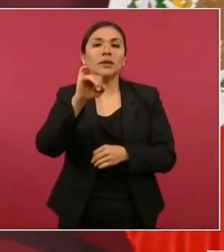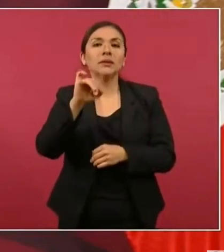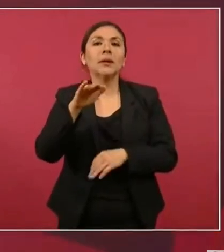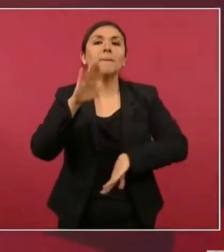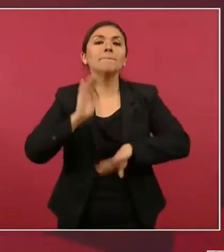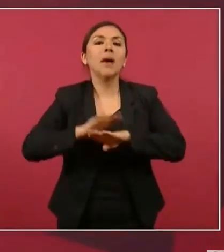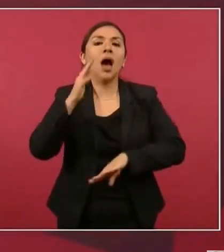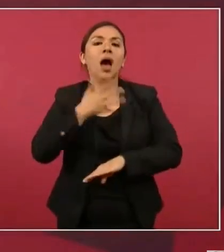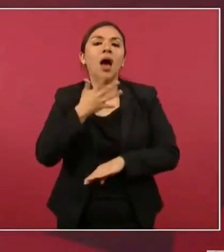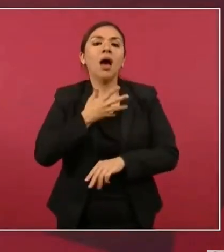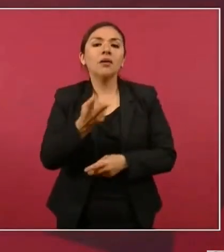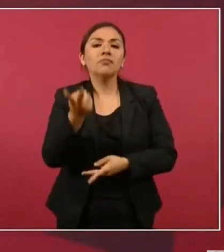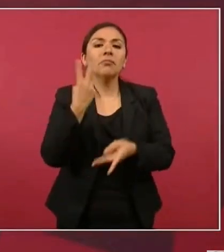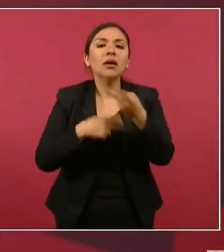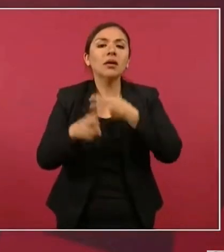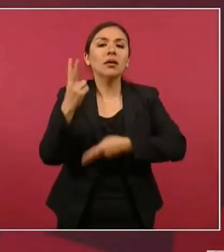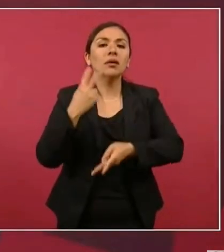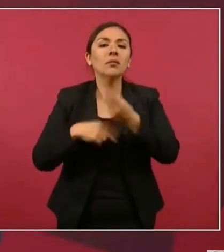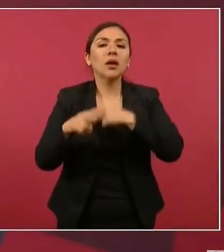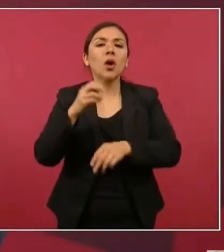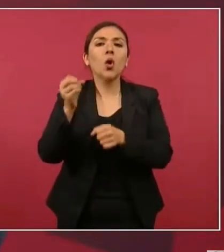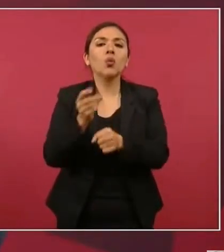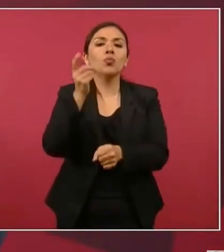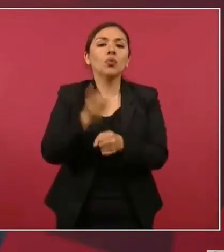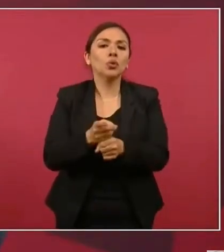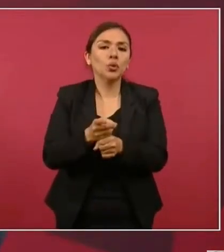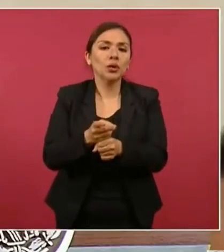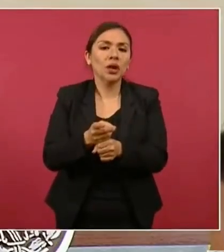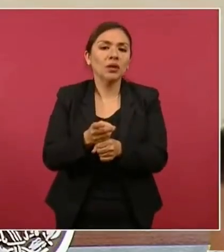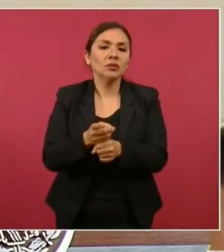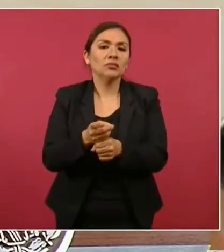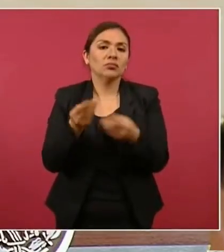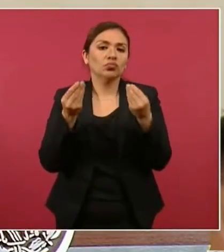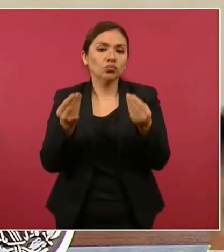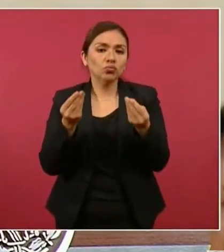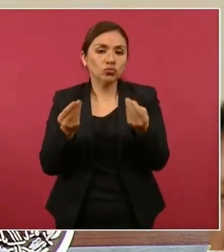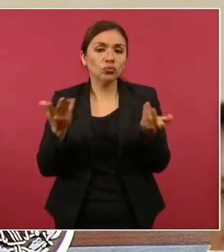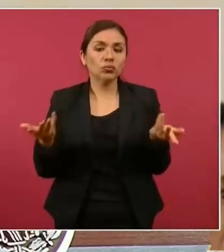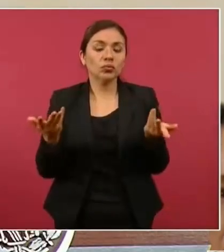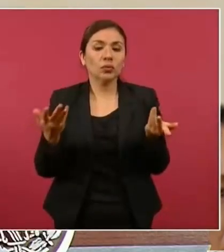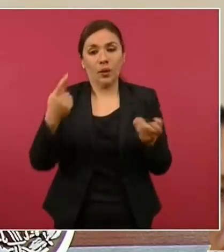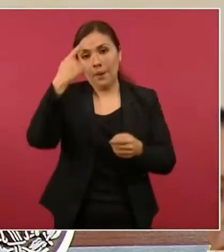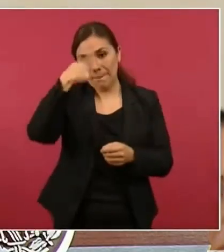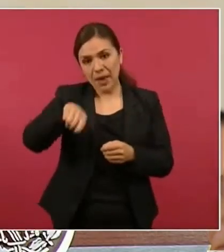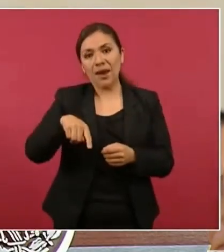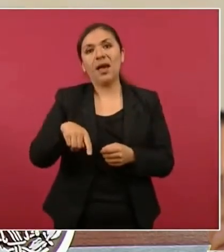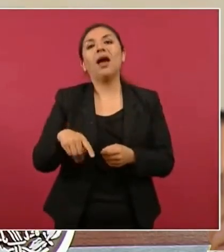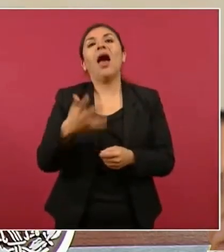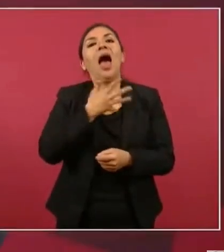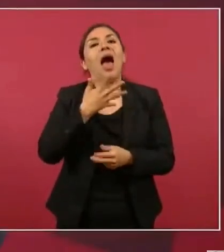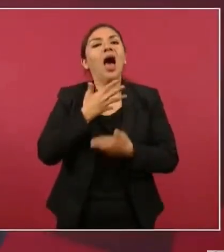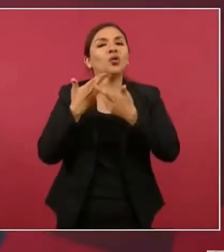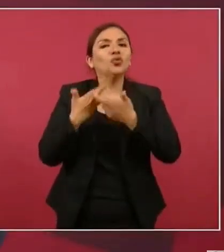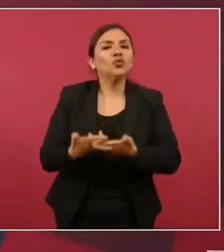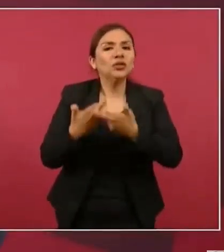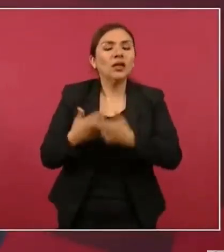oportunidades para el abasto del agua,